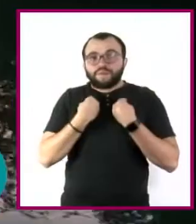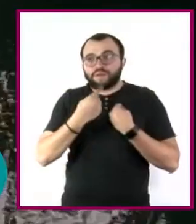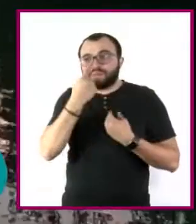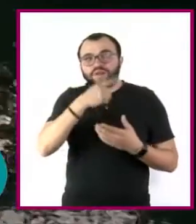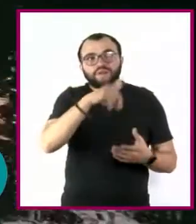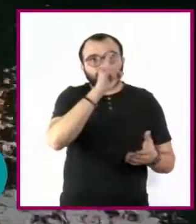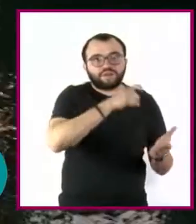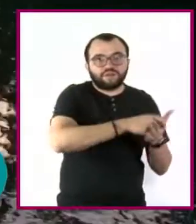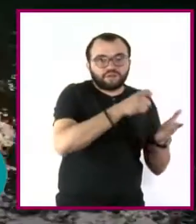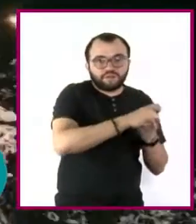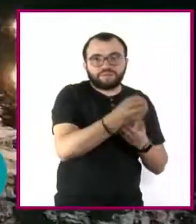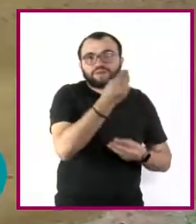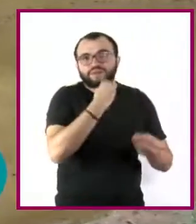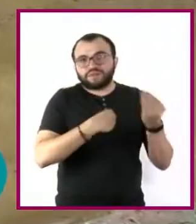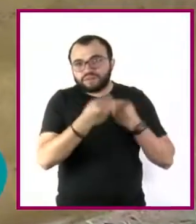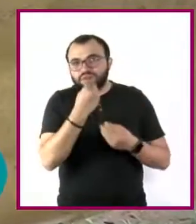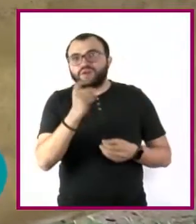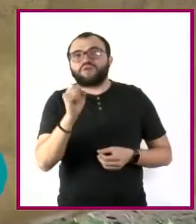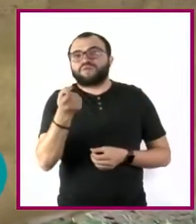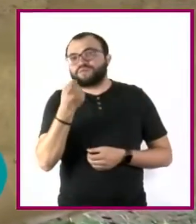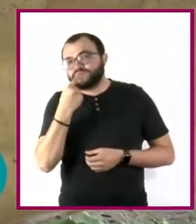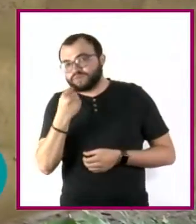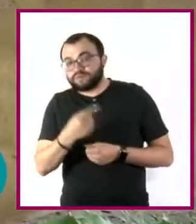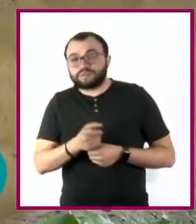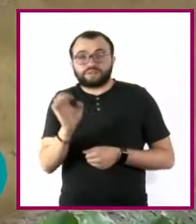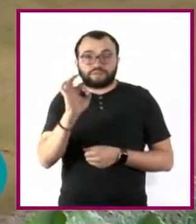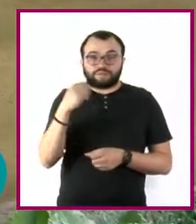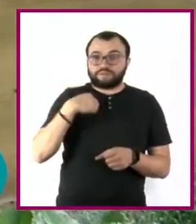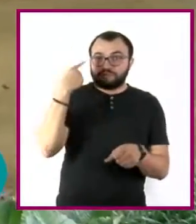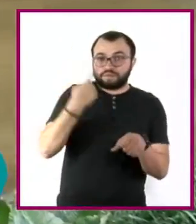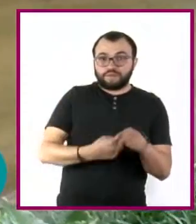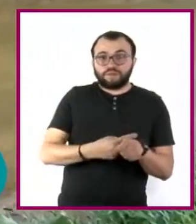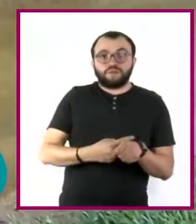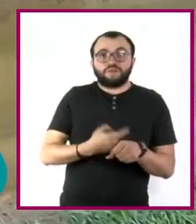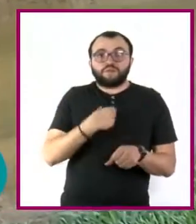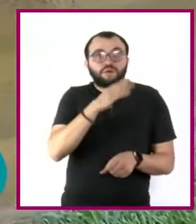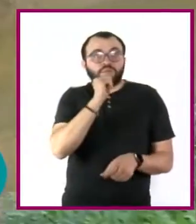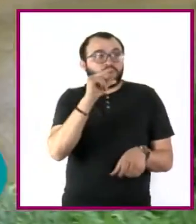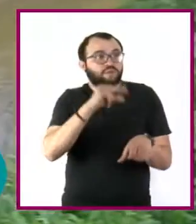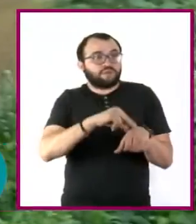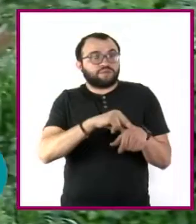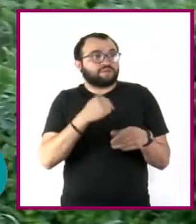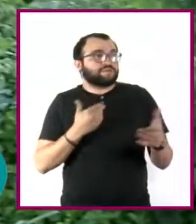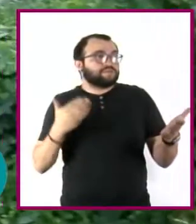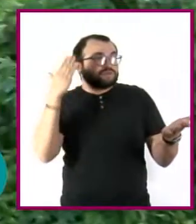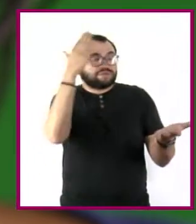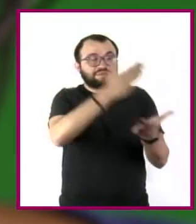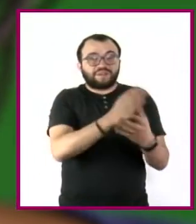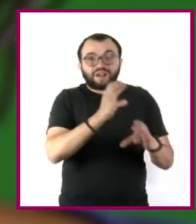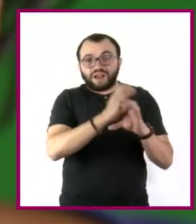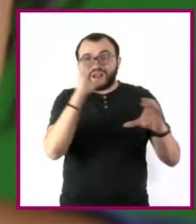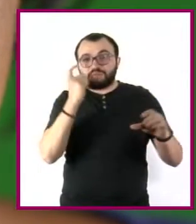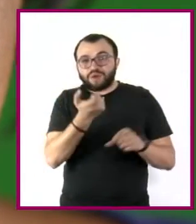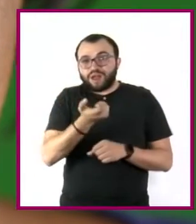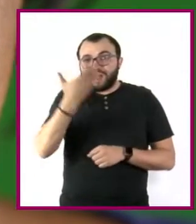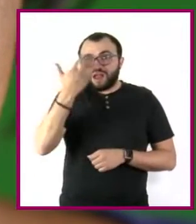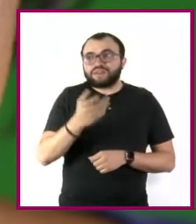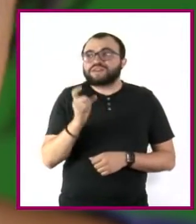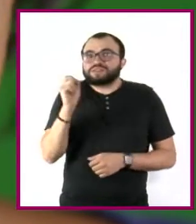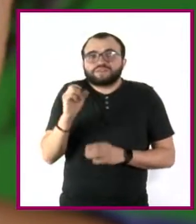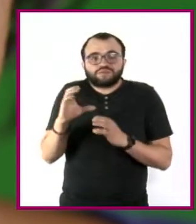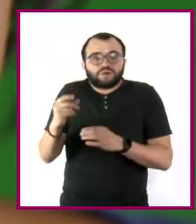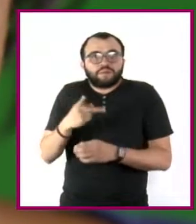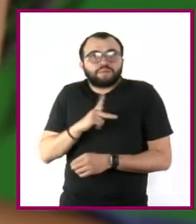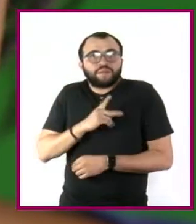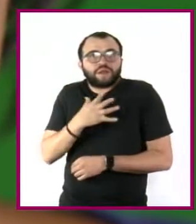doctor o comprarte tus medicinas. Si me enfermo, no hay cómo llegar al médico. El pasaje es caro y no hay quien cuide a mis hijos.